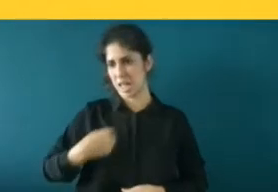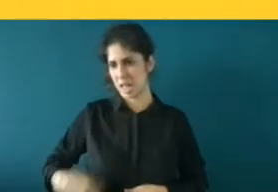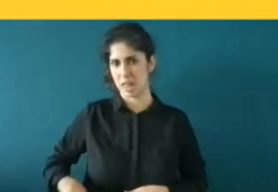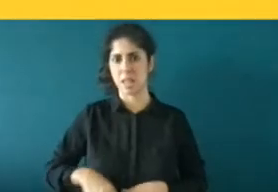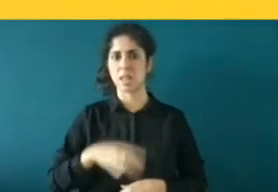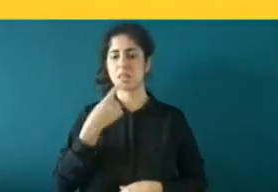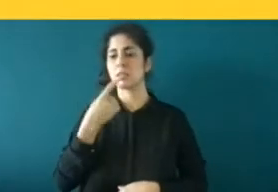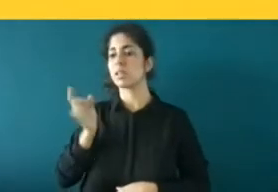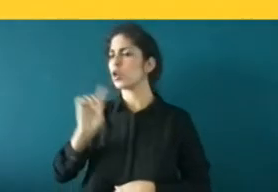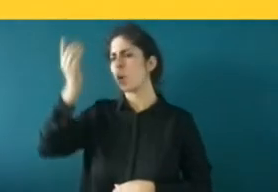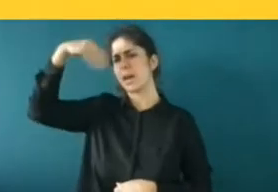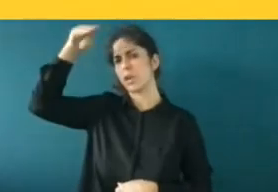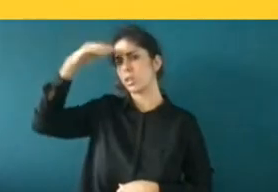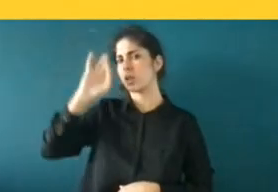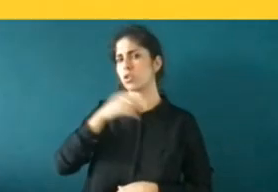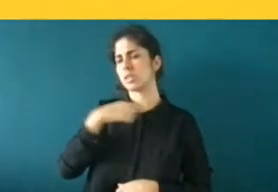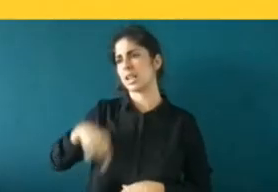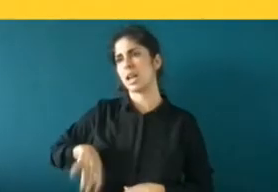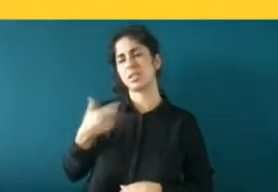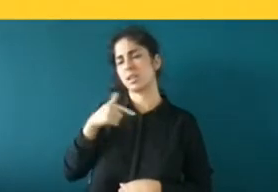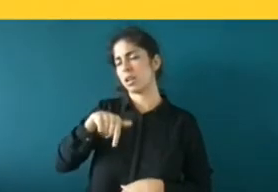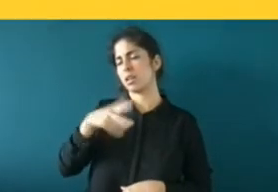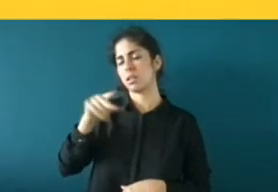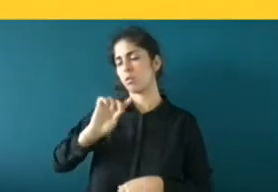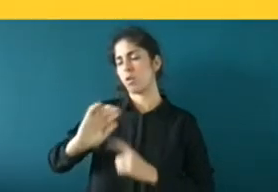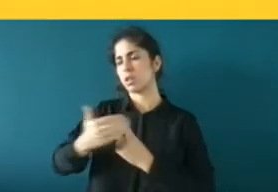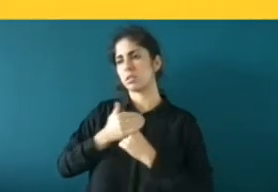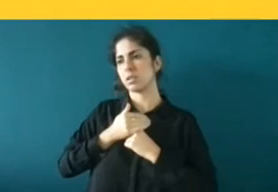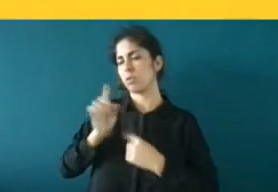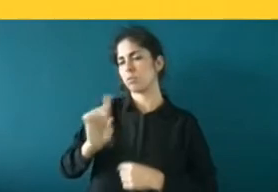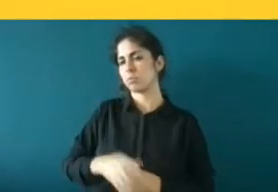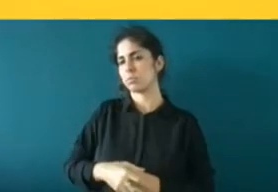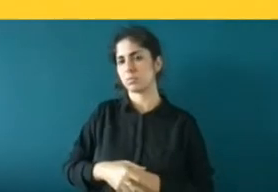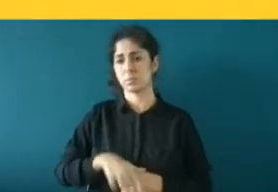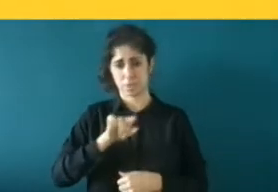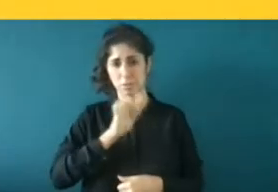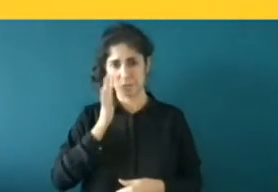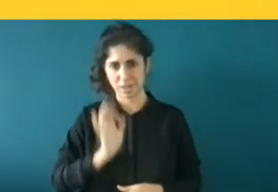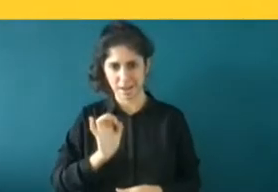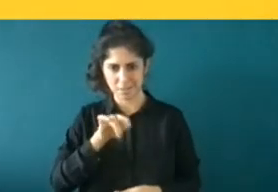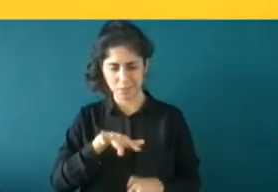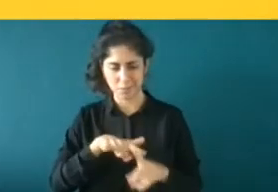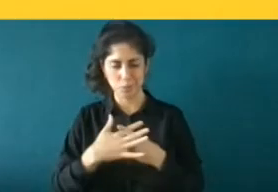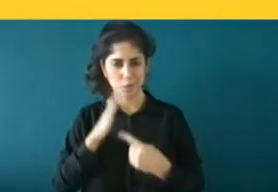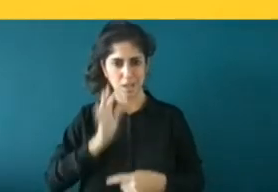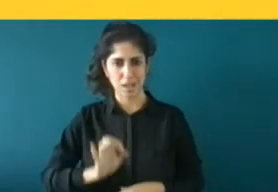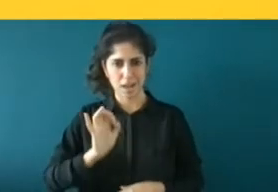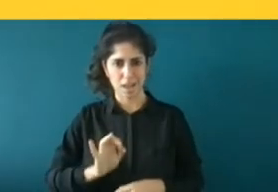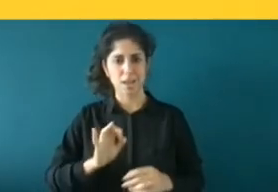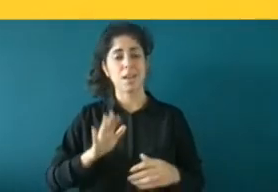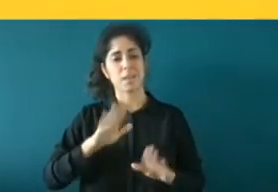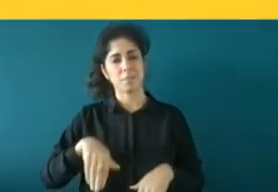senegaleses no les damos el asilo. Esto también ha ocurrido y ha tenido que ir la compañera Lala